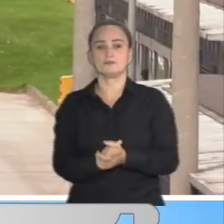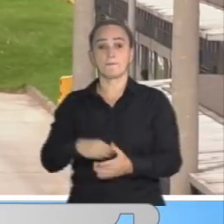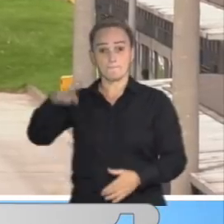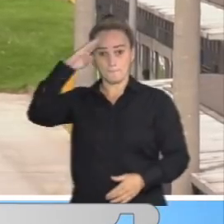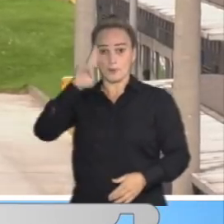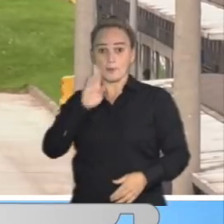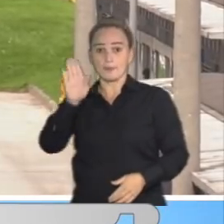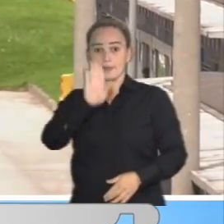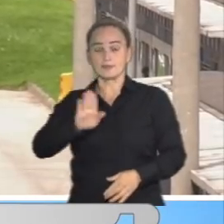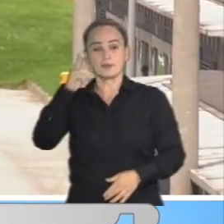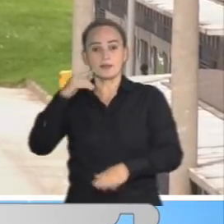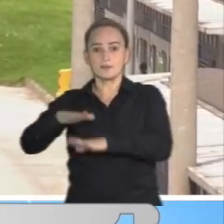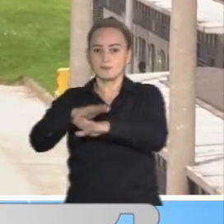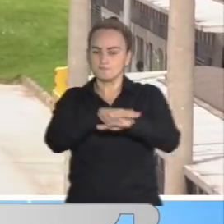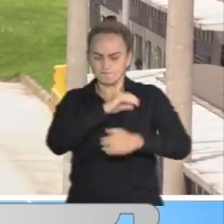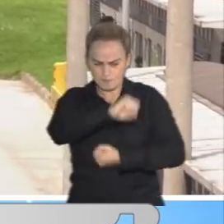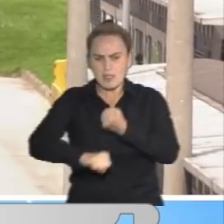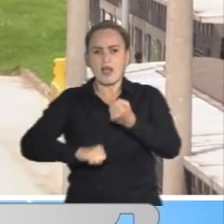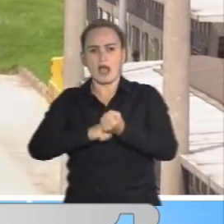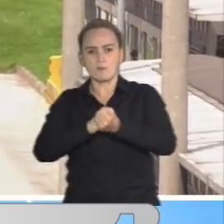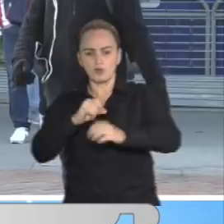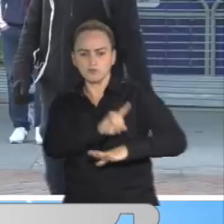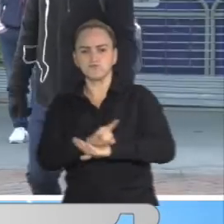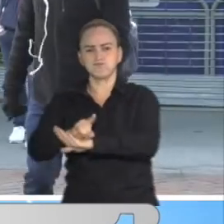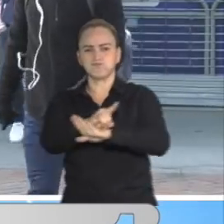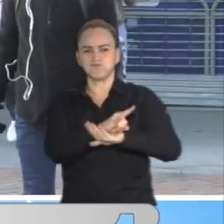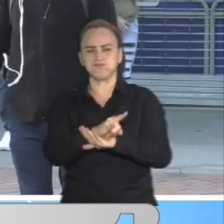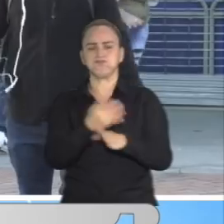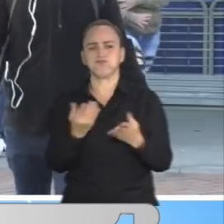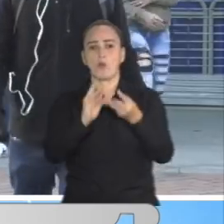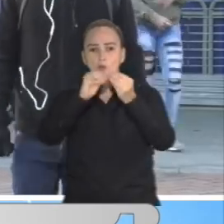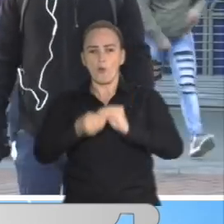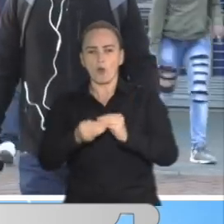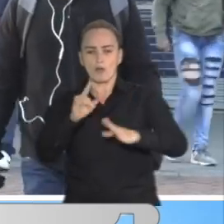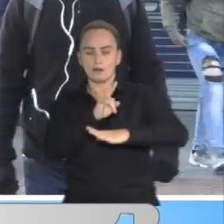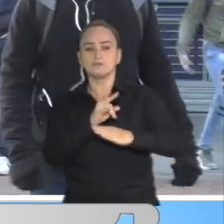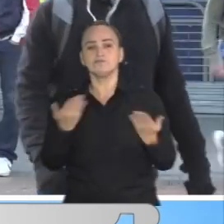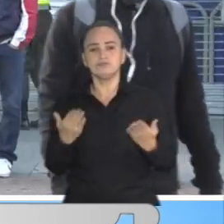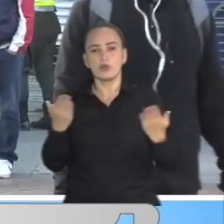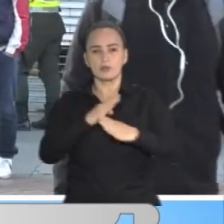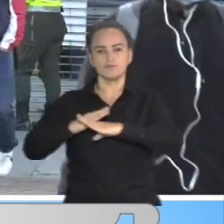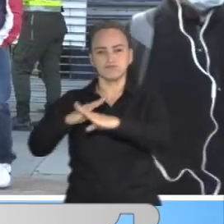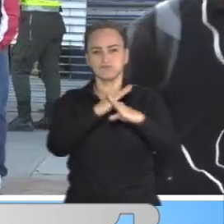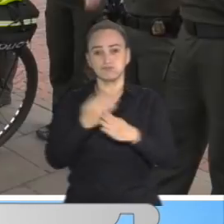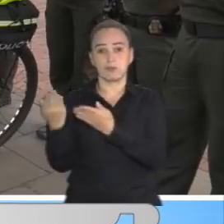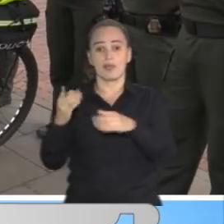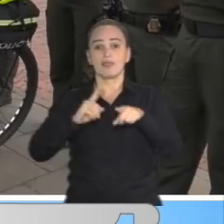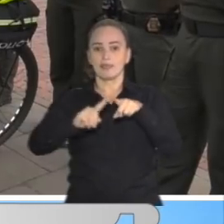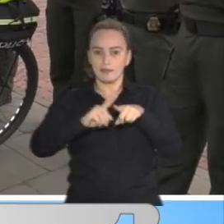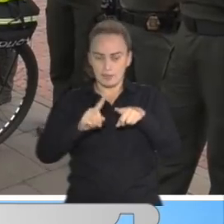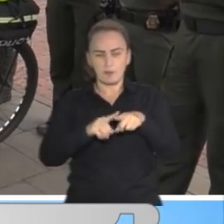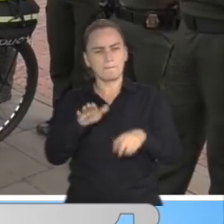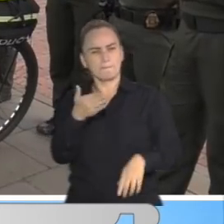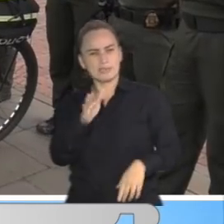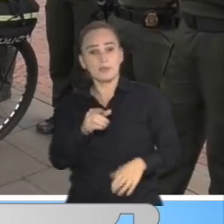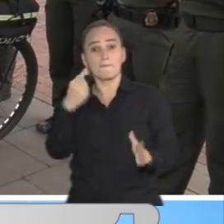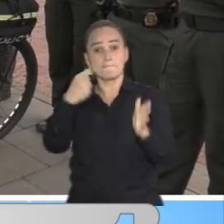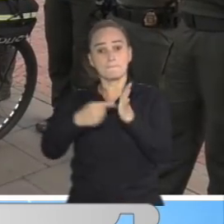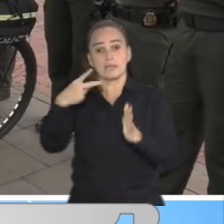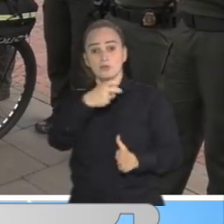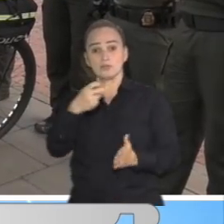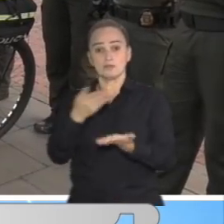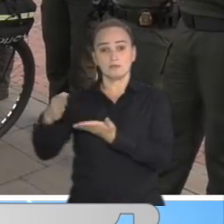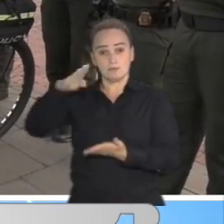Policía Nacional ha reforzado los dispositivos de seguridad en el sistema. Estamos hablando de cerca de 1